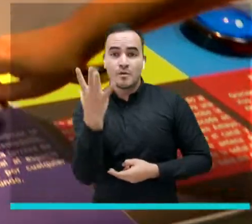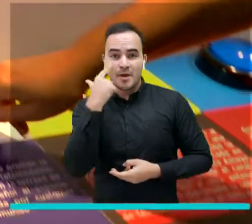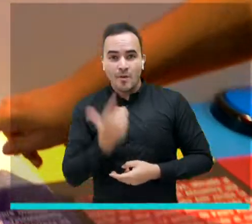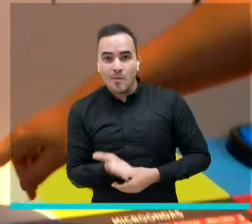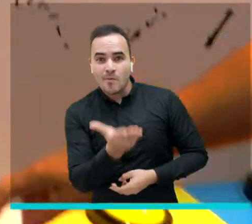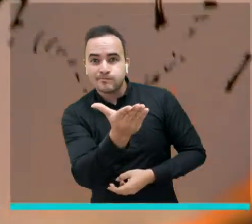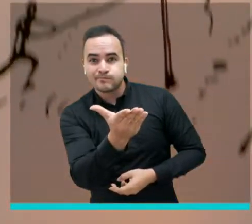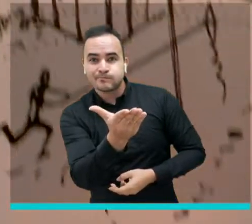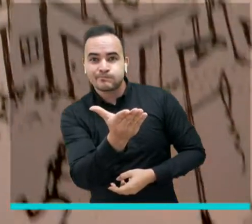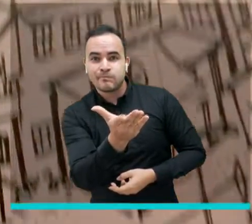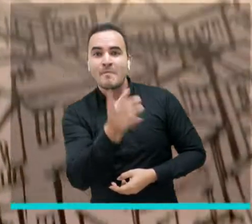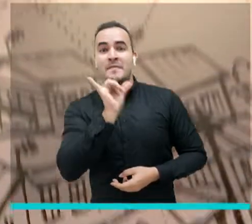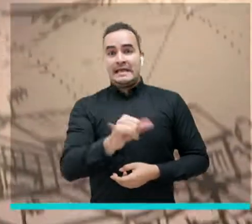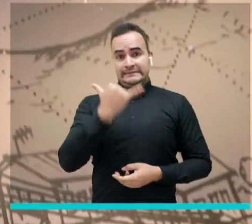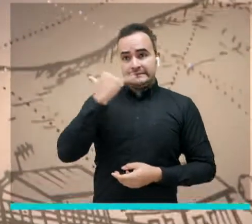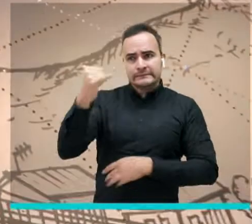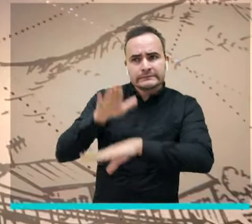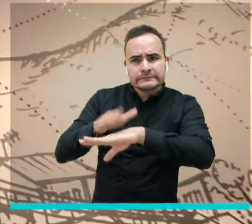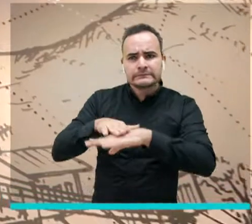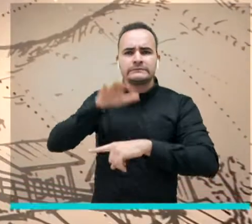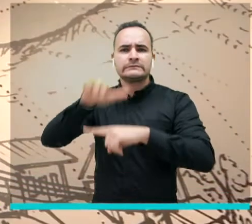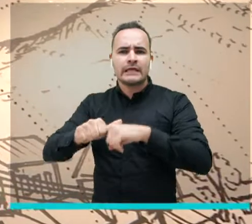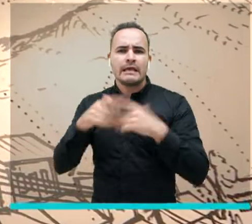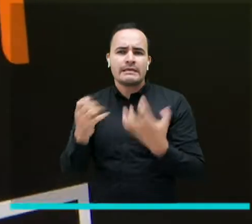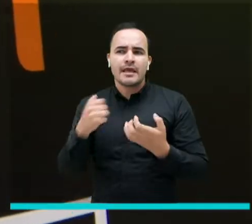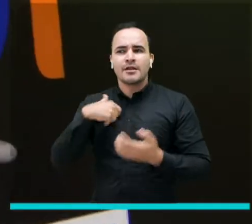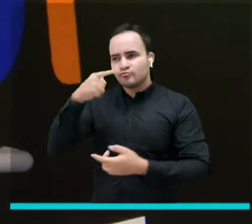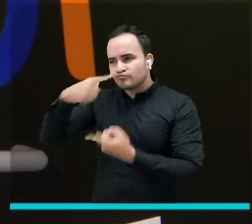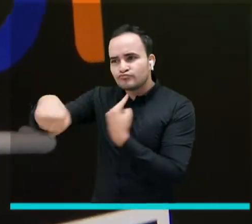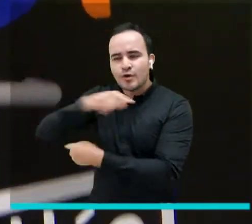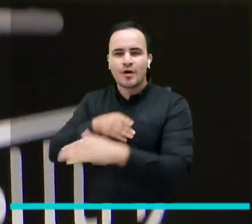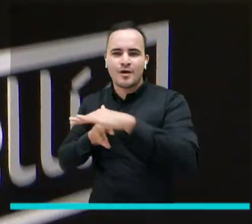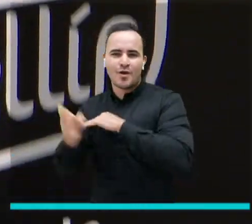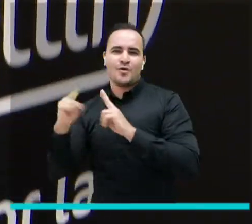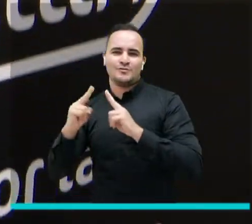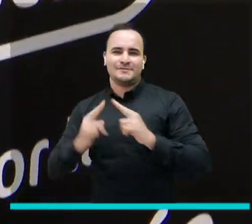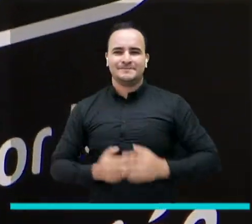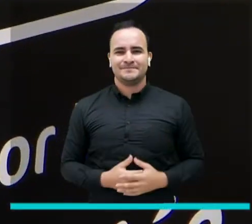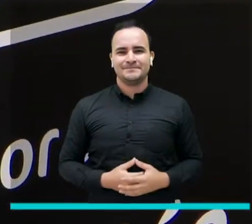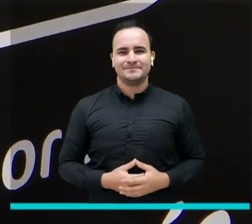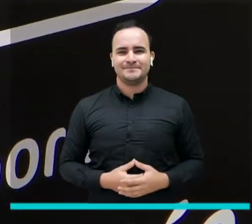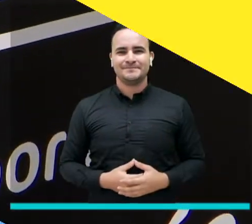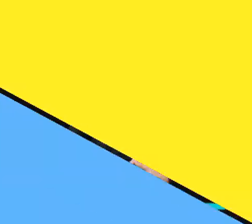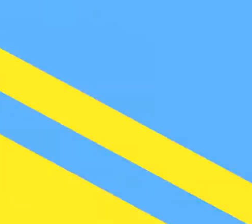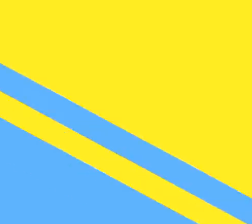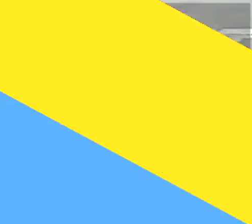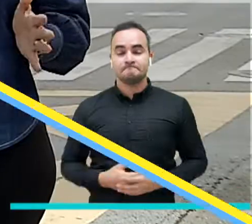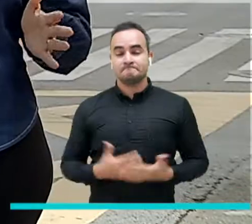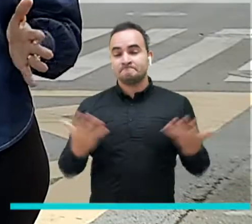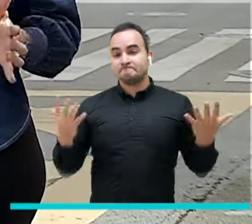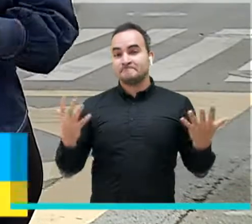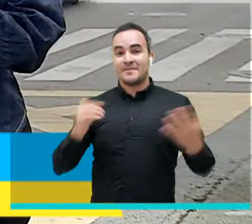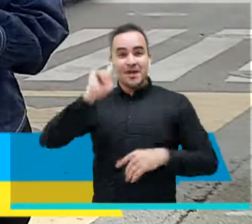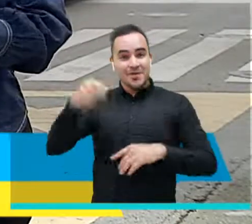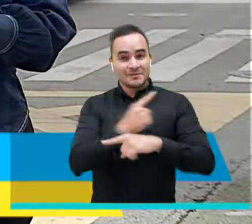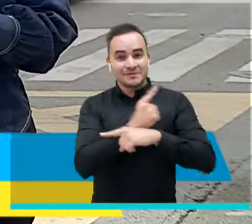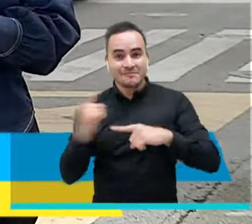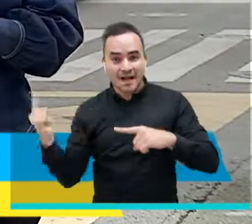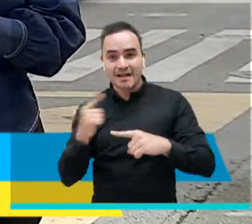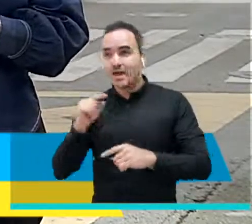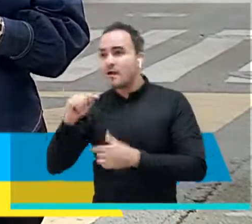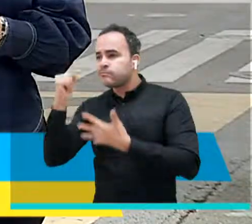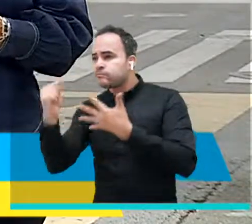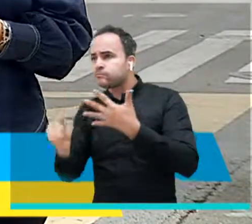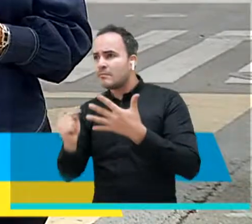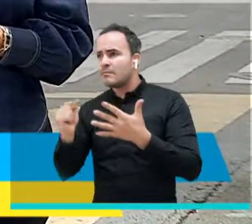telefónica 4 48 95 90 extensión 115 la próxima semana en una